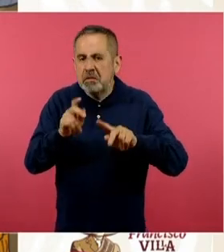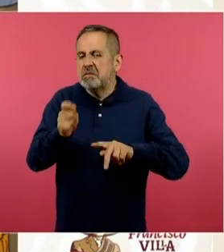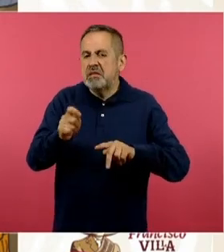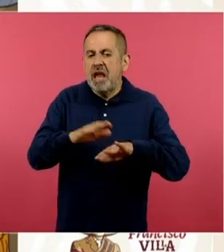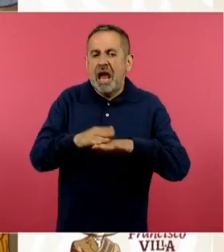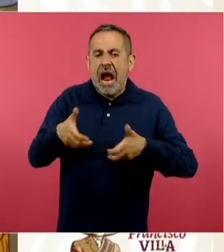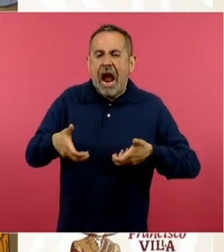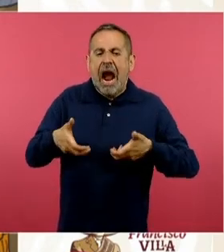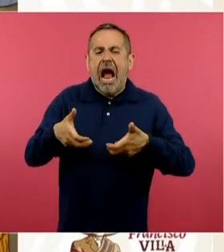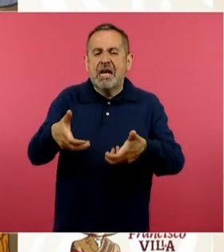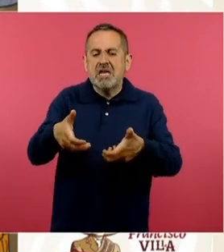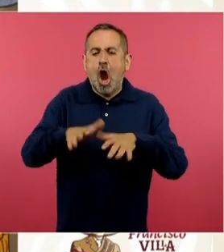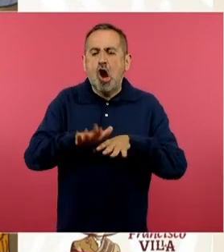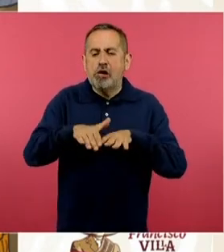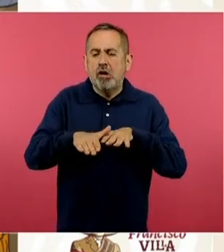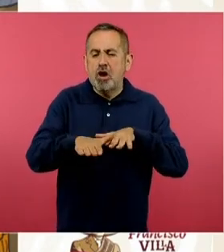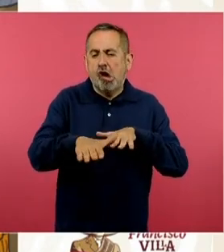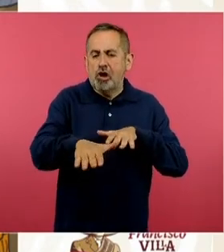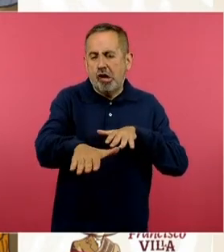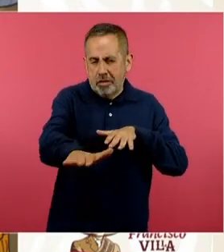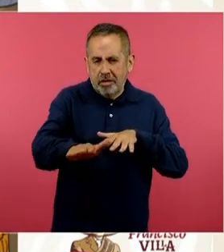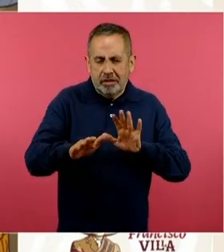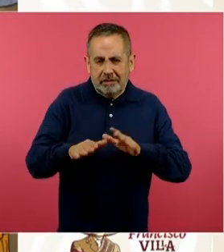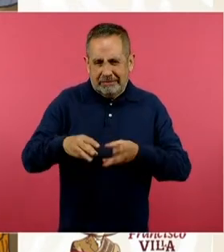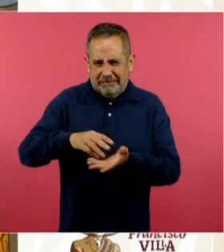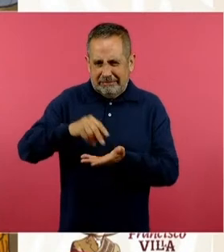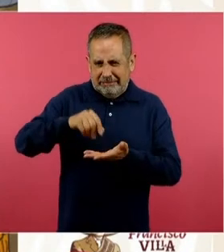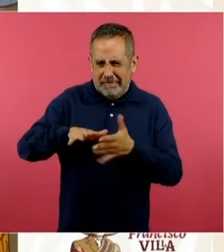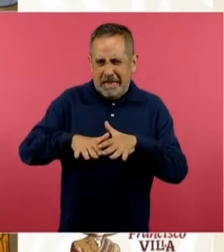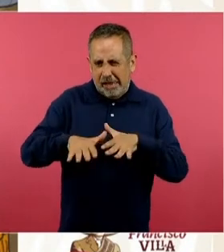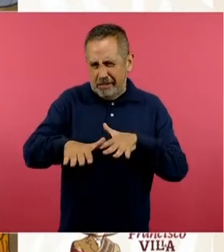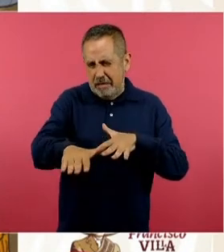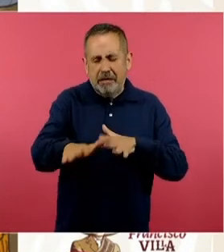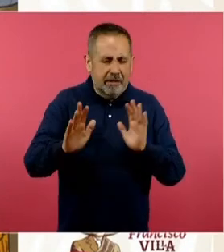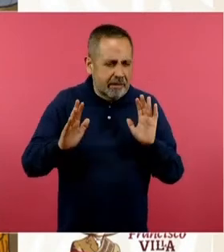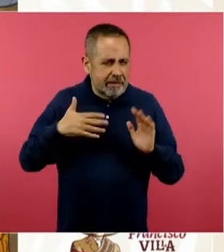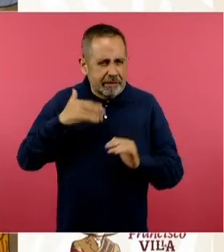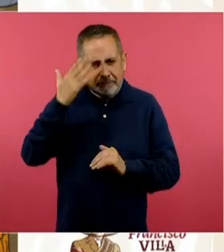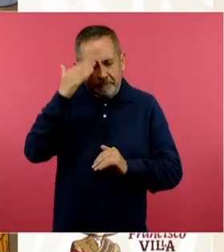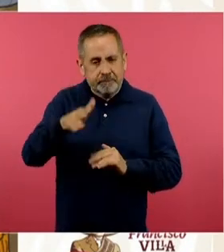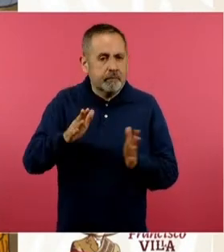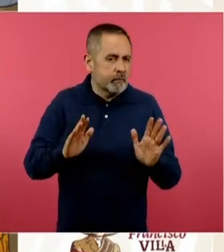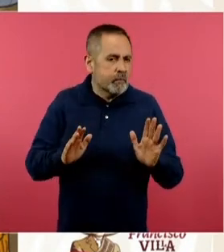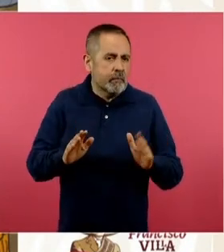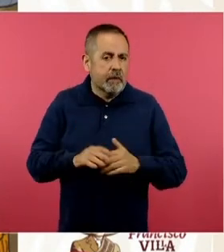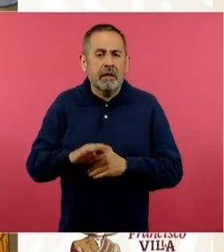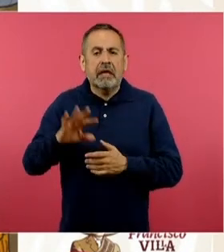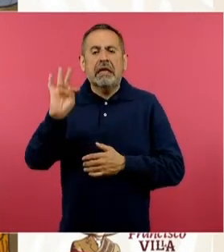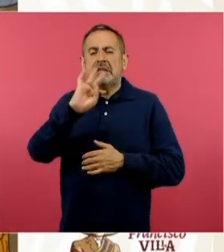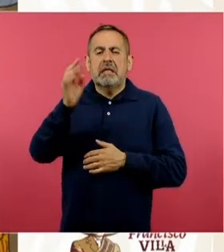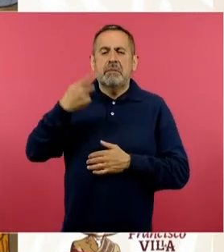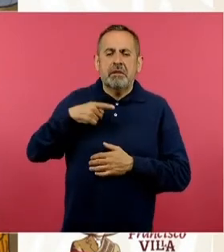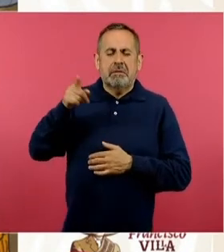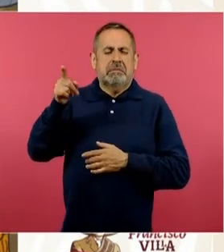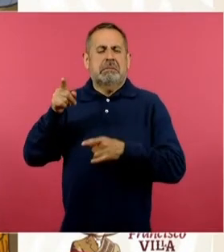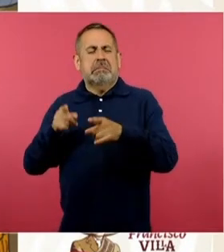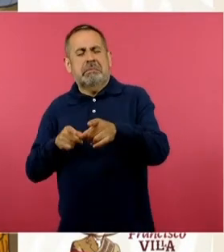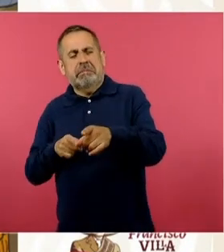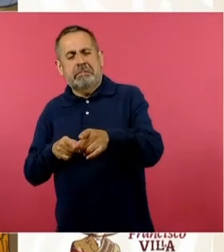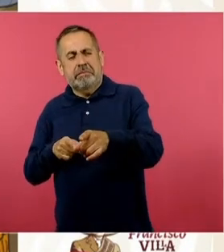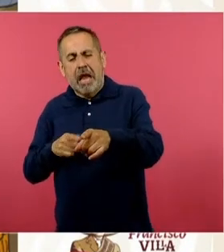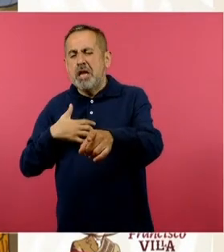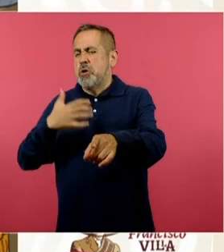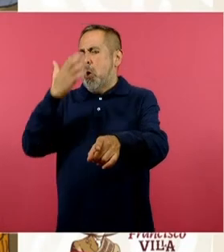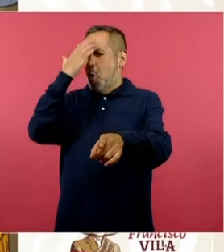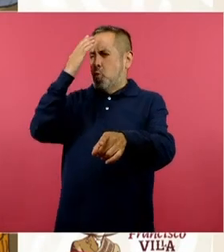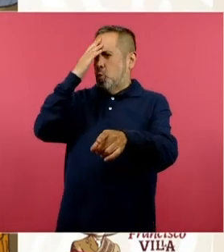que no está pavimentada, es de tierra, que sé que alguna persona que me escucha en casa puede decir, yo